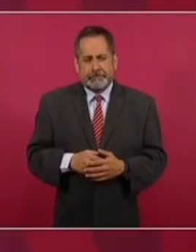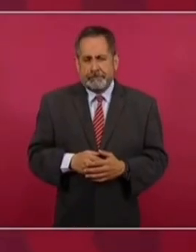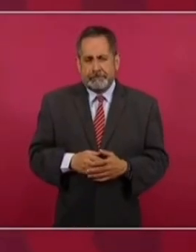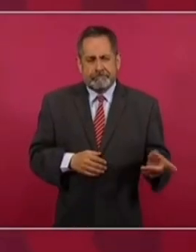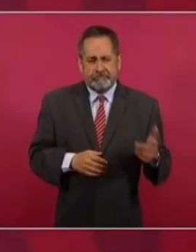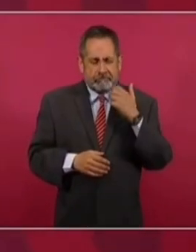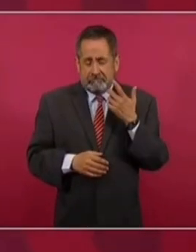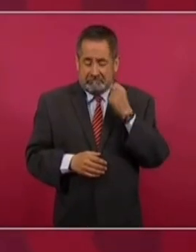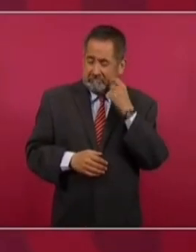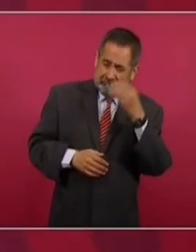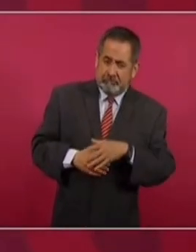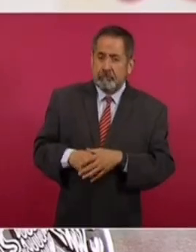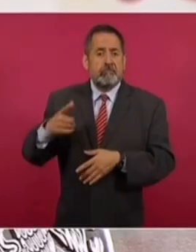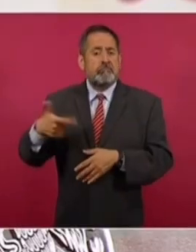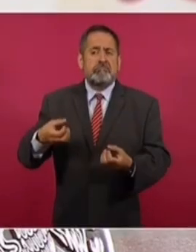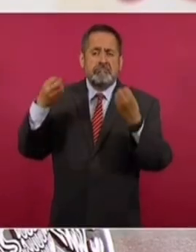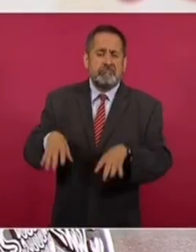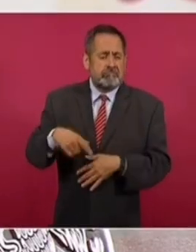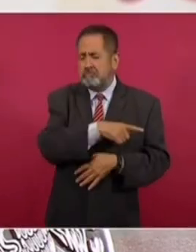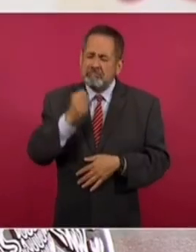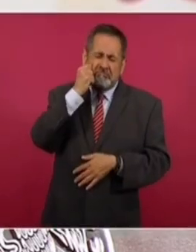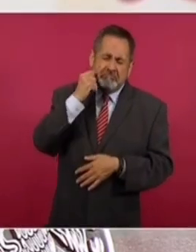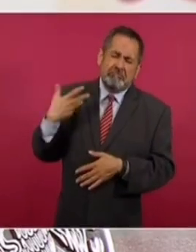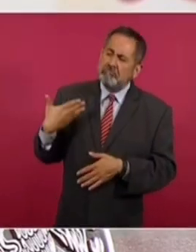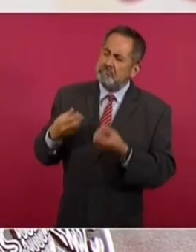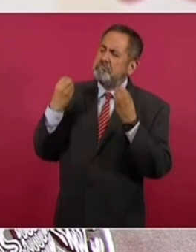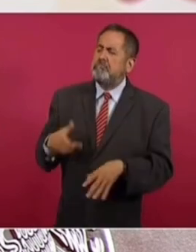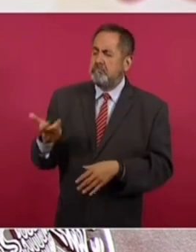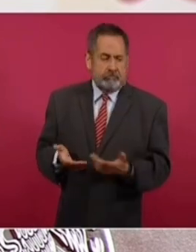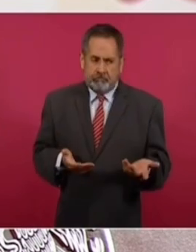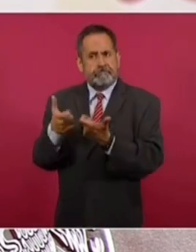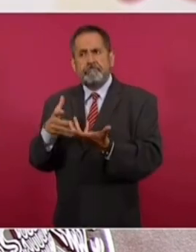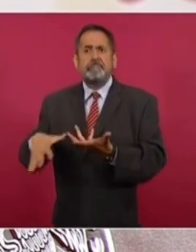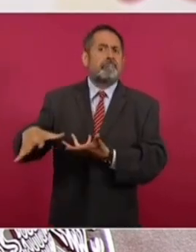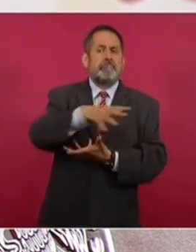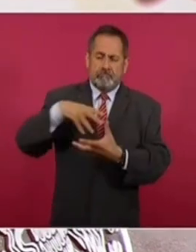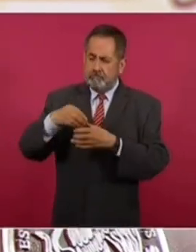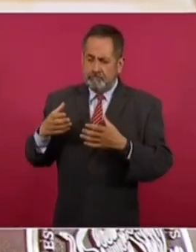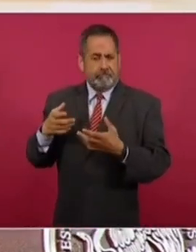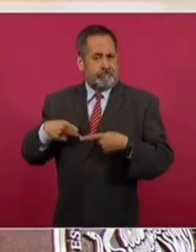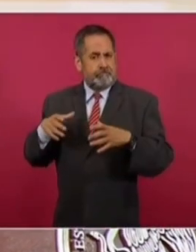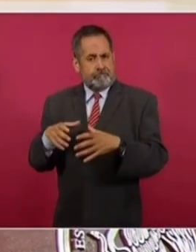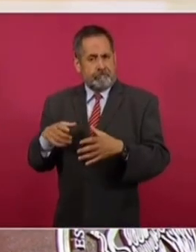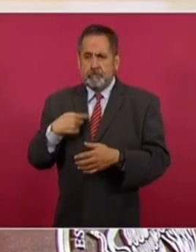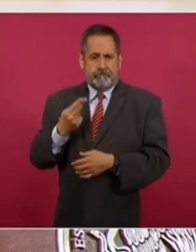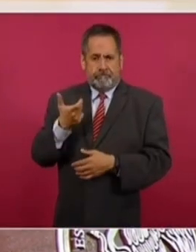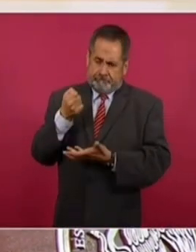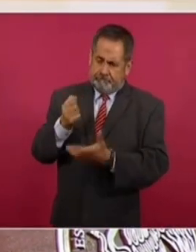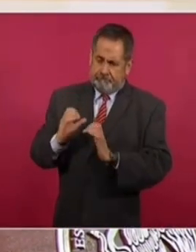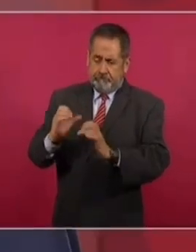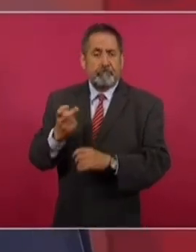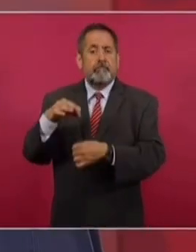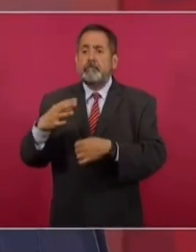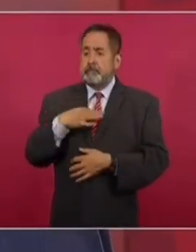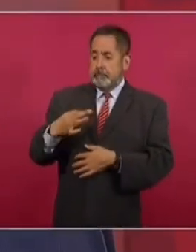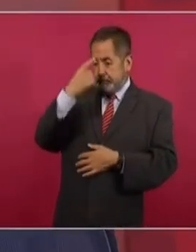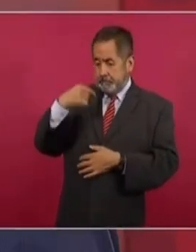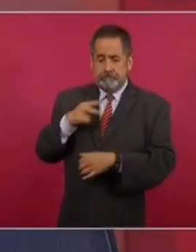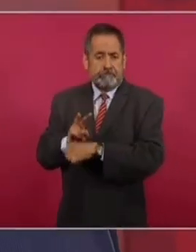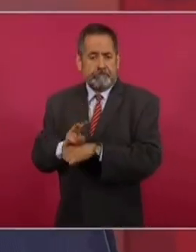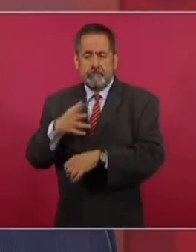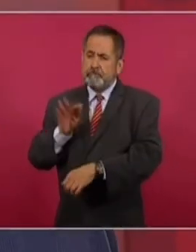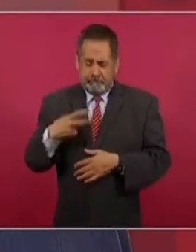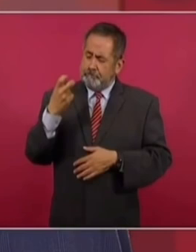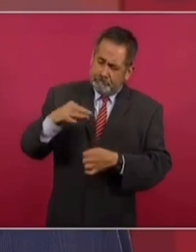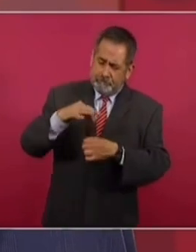inversión tirada, que es dinero del pueblo. Yo tengo que cuidar eso. Para eso me dijeron, para